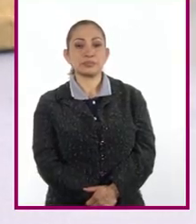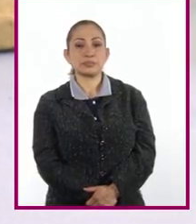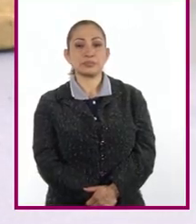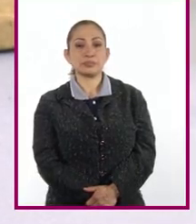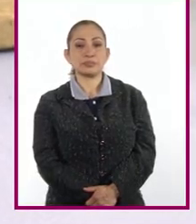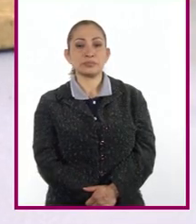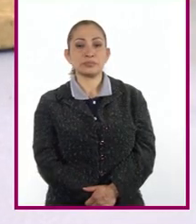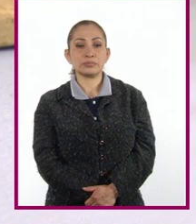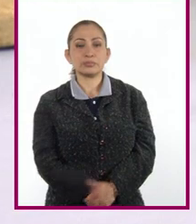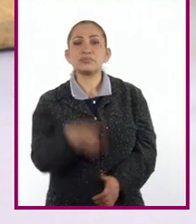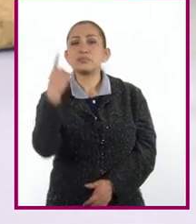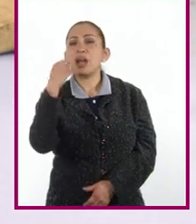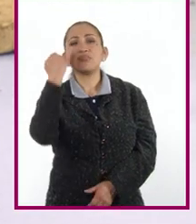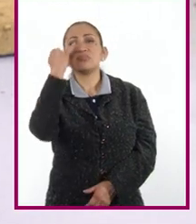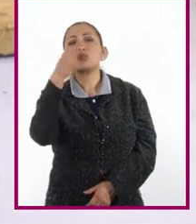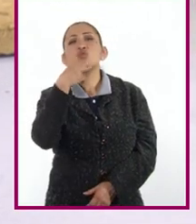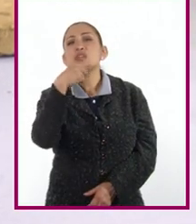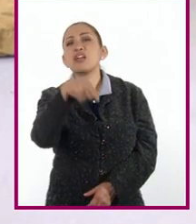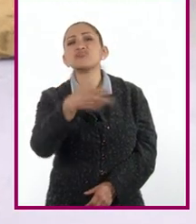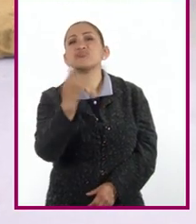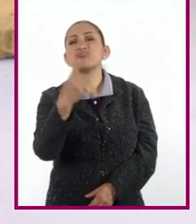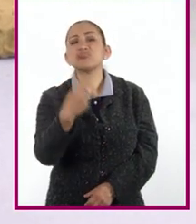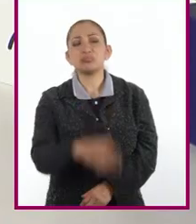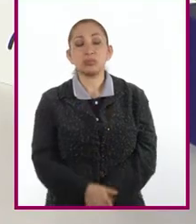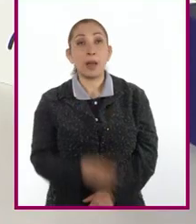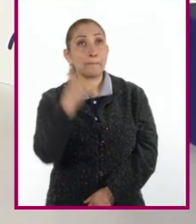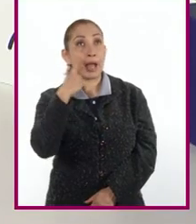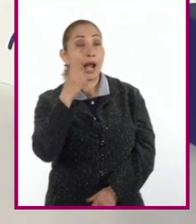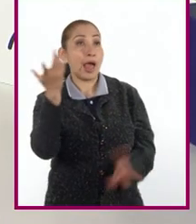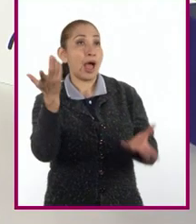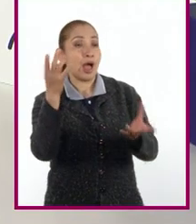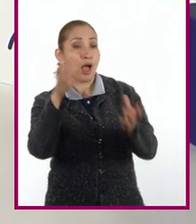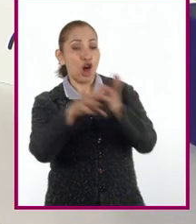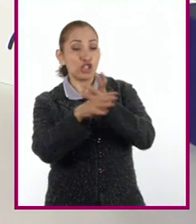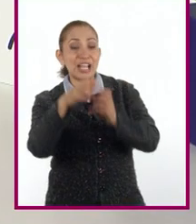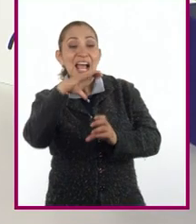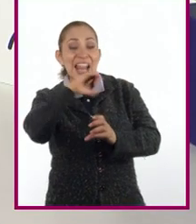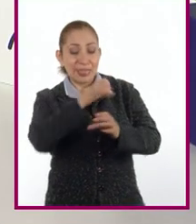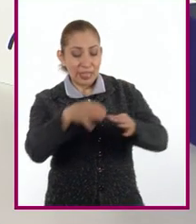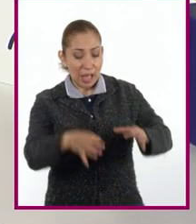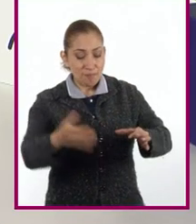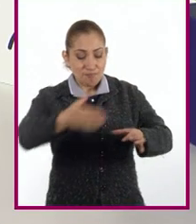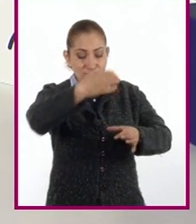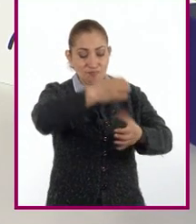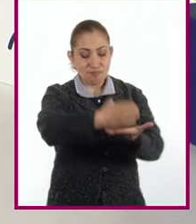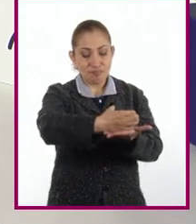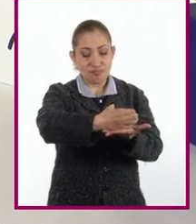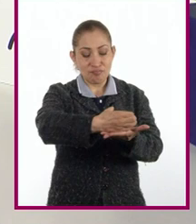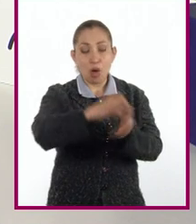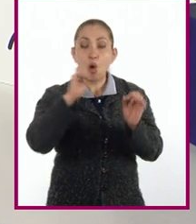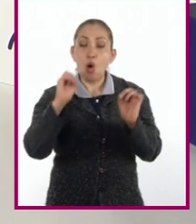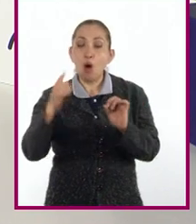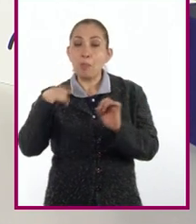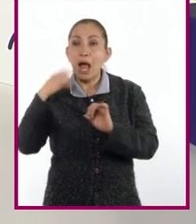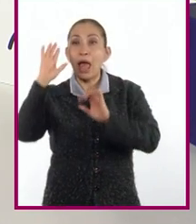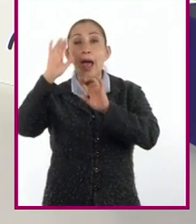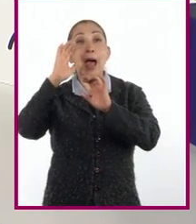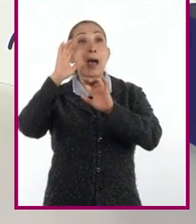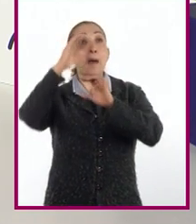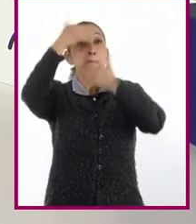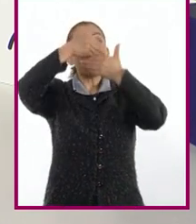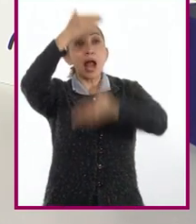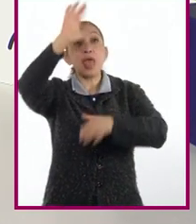¿Para qué se te ocurriría utilizarlo? Para poner algunas cosas calientes. Súper, muy bien. O para decorar una pared.